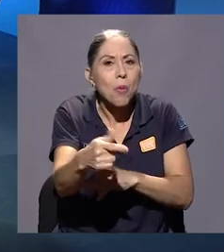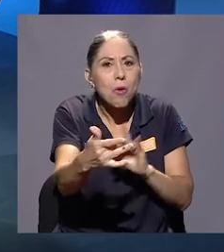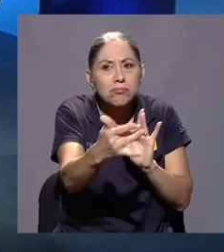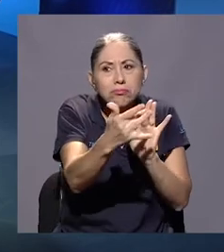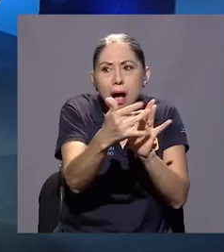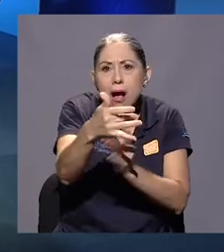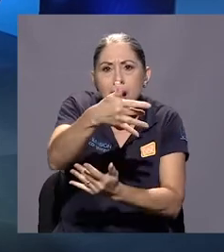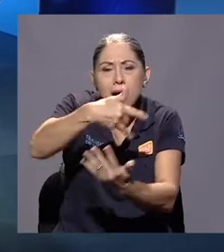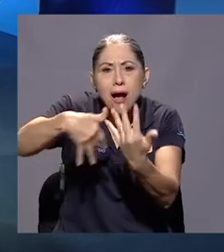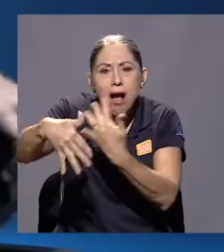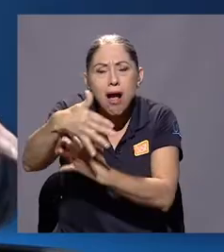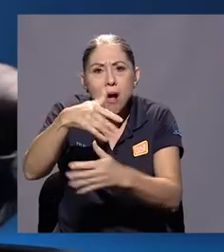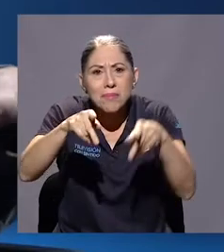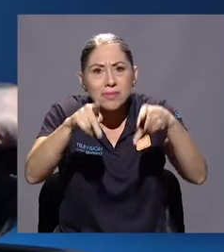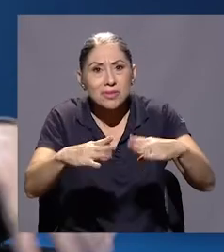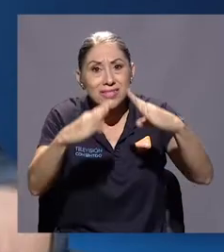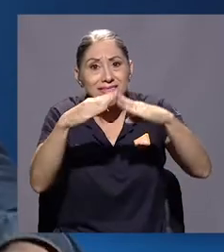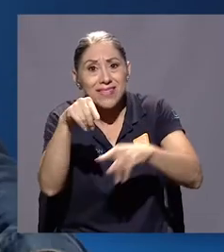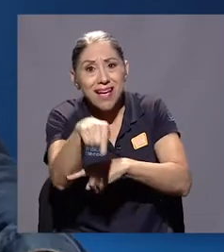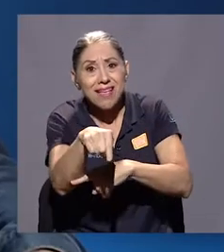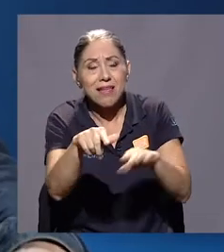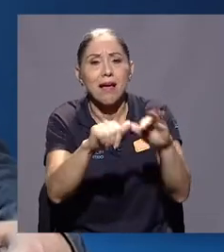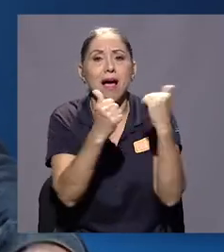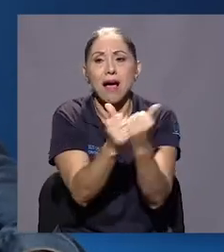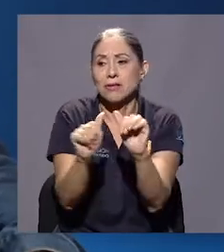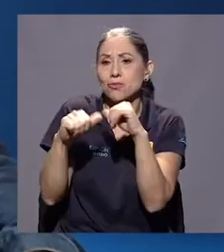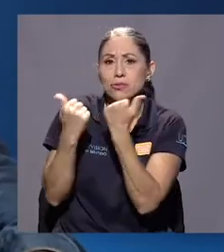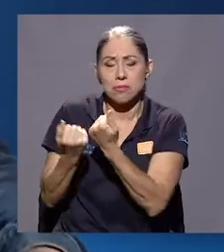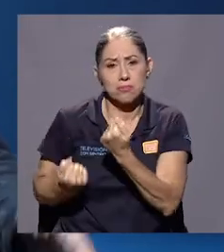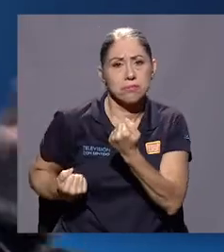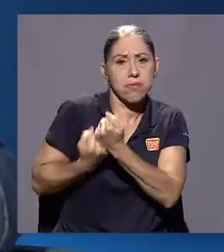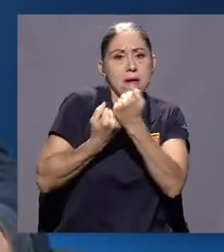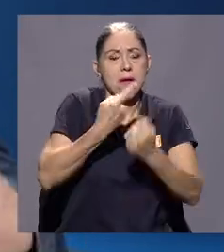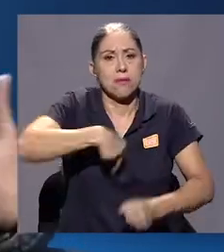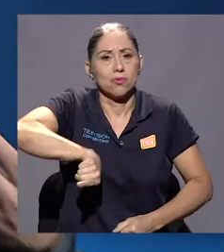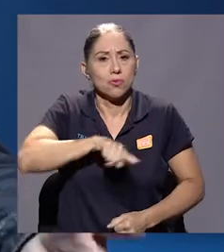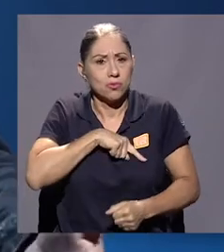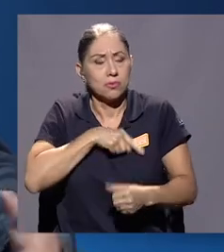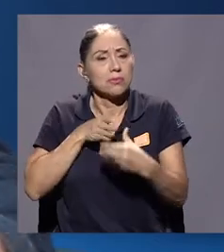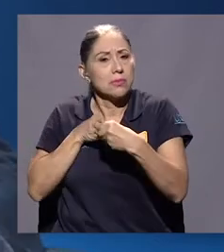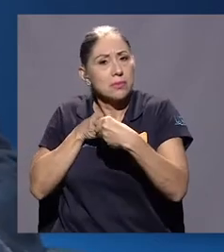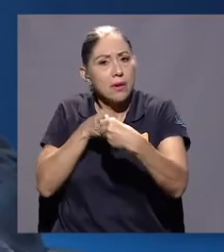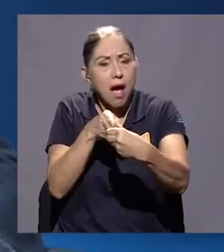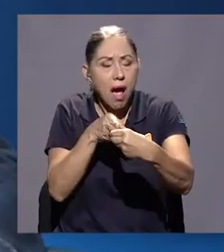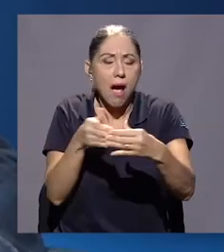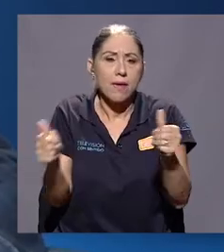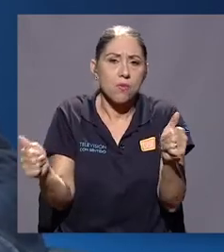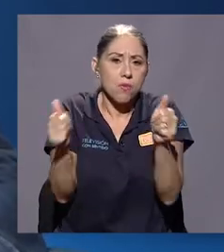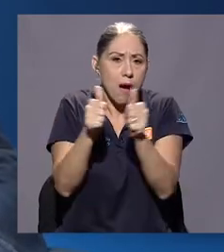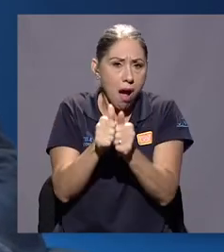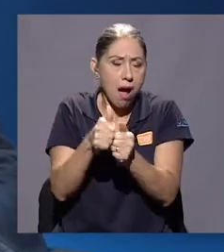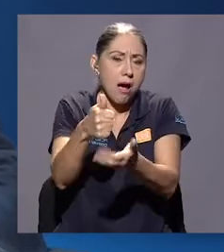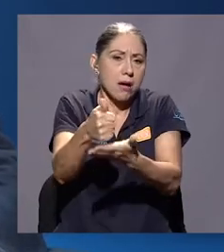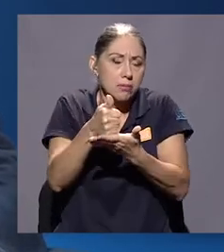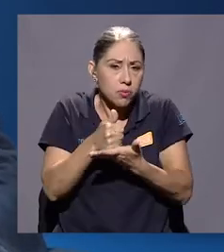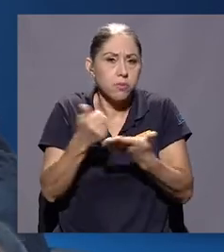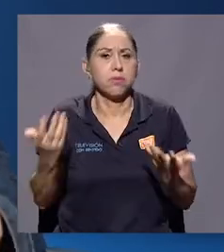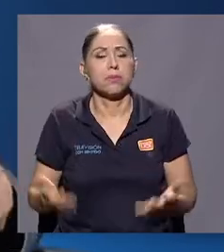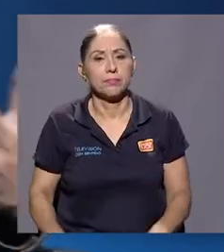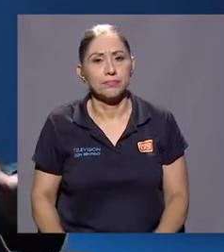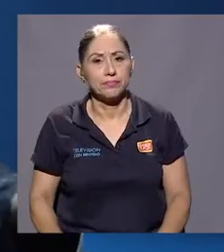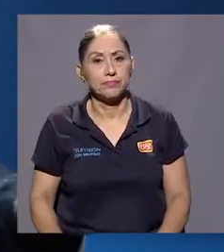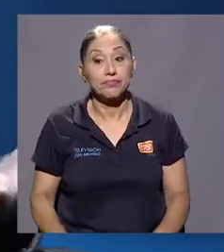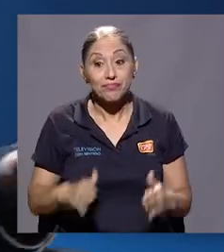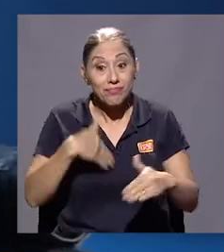asociaciones que nos dieron el respaldo y nos guían y nos acompañaban y nos ayudaron. Y